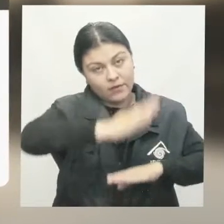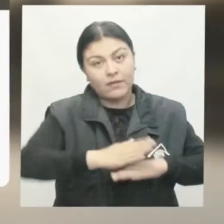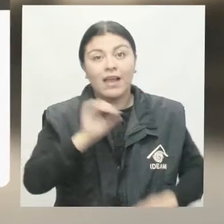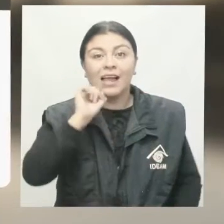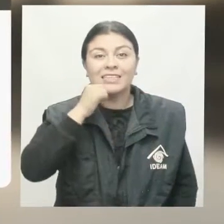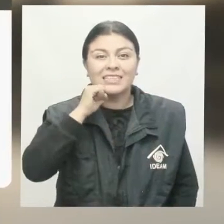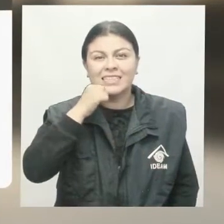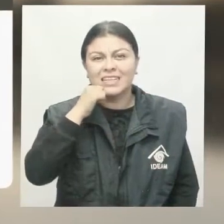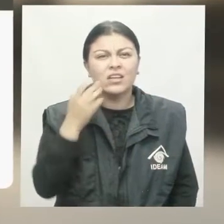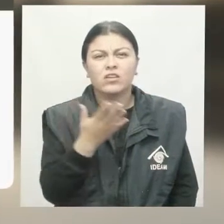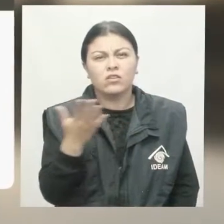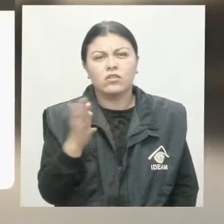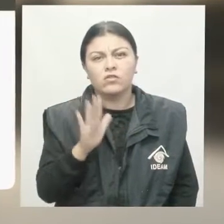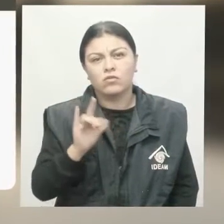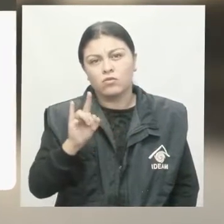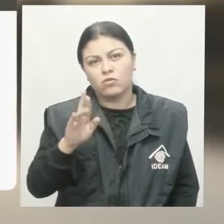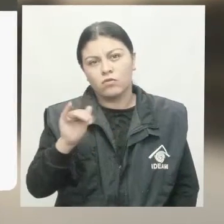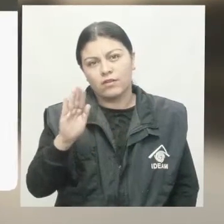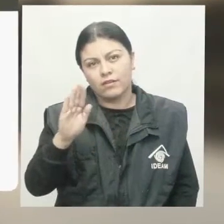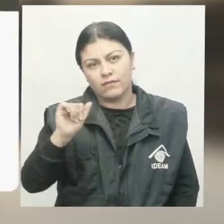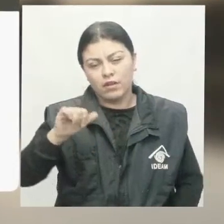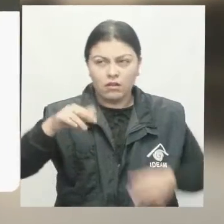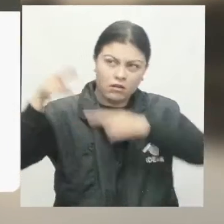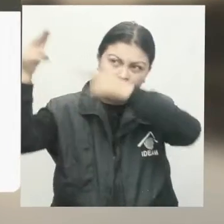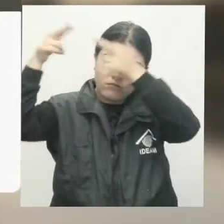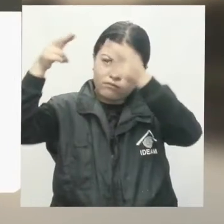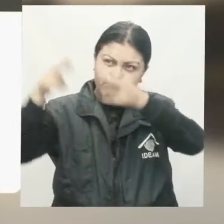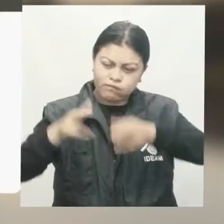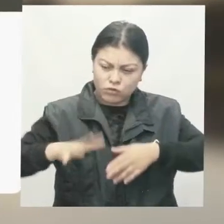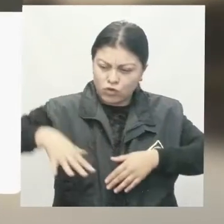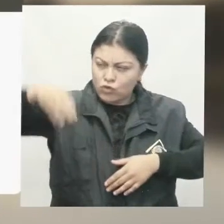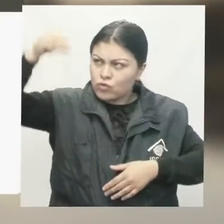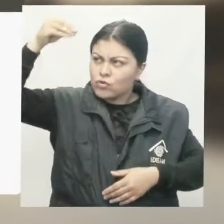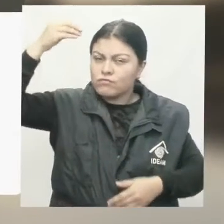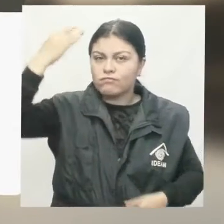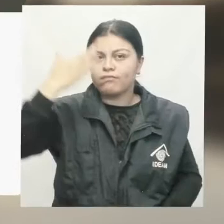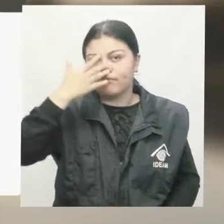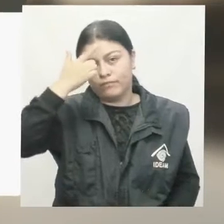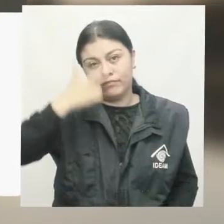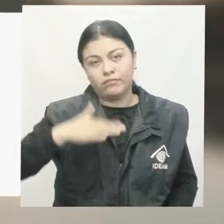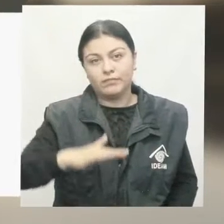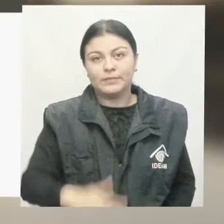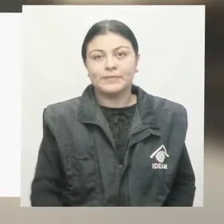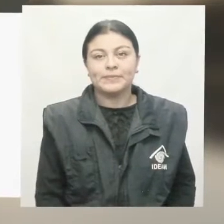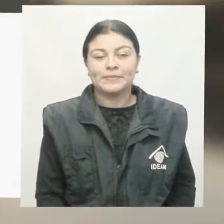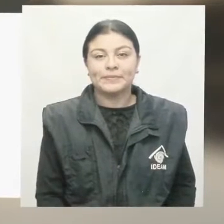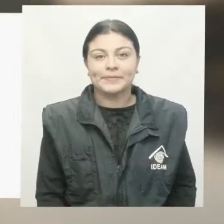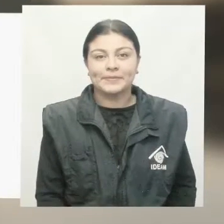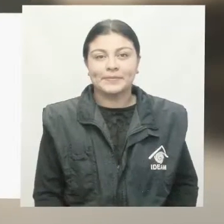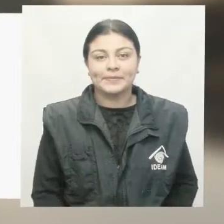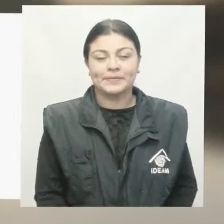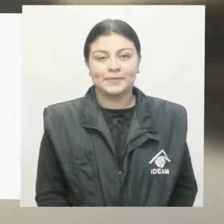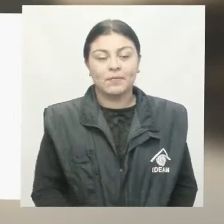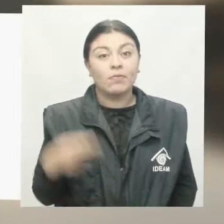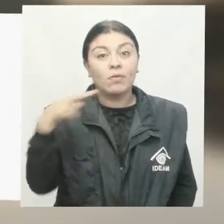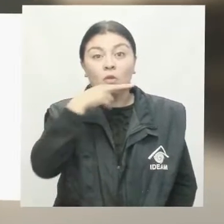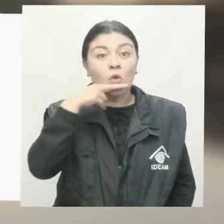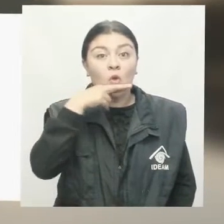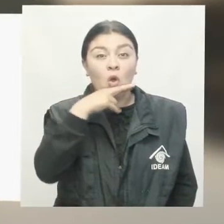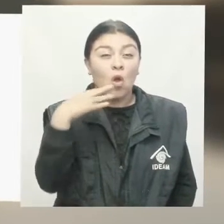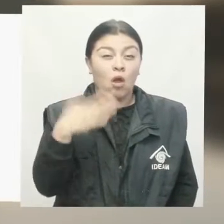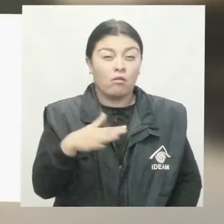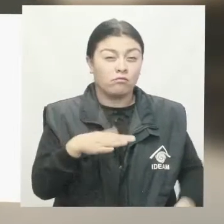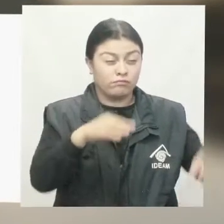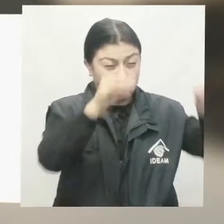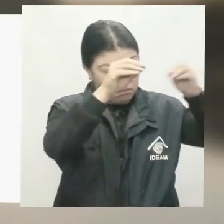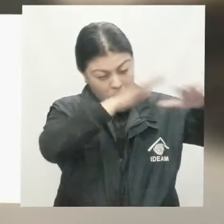ubicadas en el Golfo de Urabá y ríos que descienden de la Sierra Nevada de Santa Marta. Alerta roja por amenaza de derrumbes